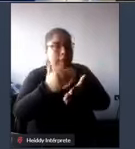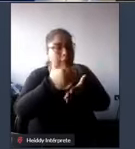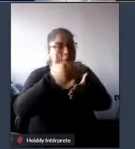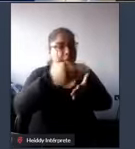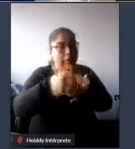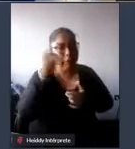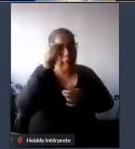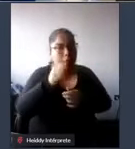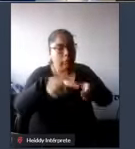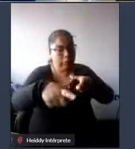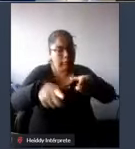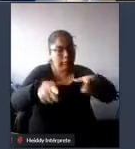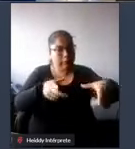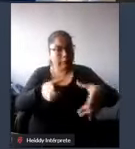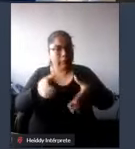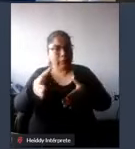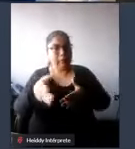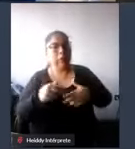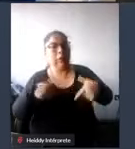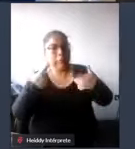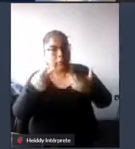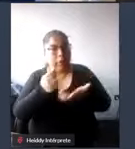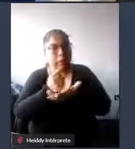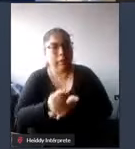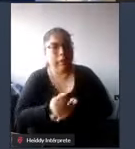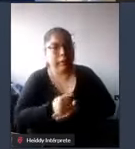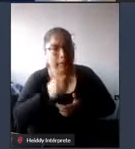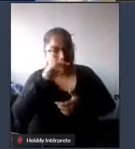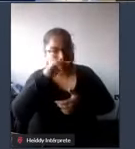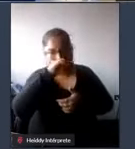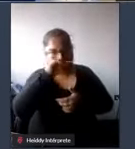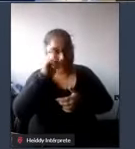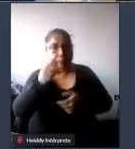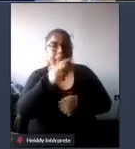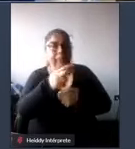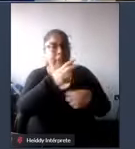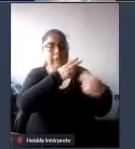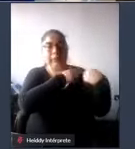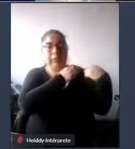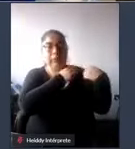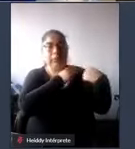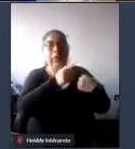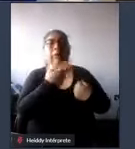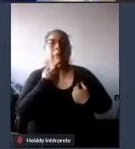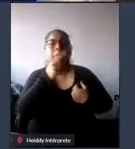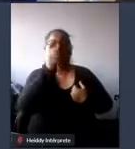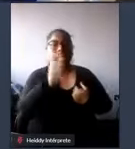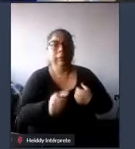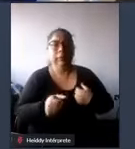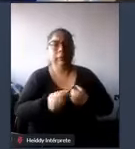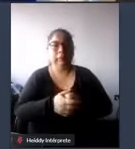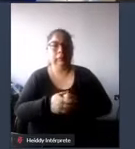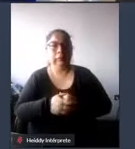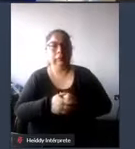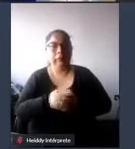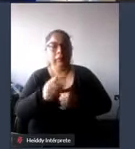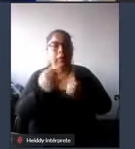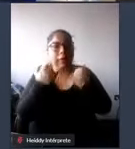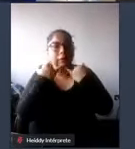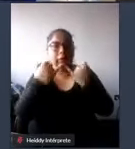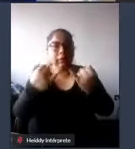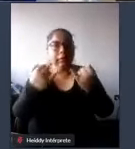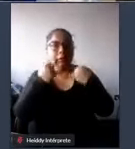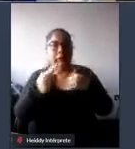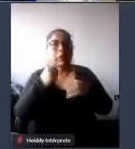del espacio o elementos la disponibilidad de seguridad y de protección civil sistemas de información y